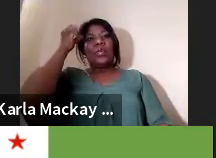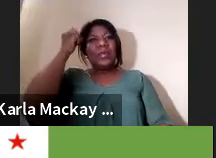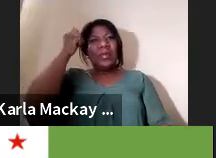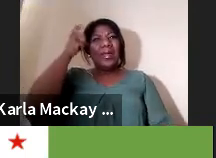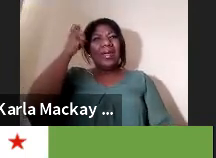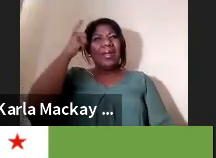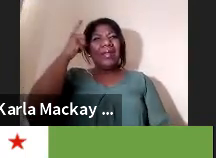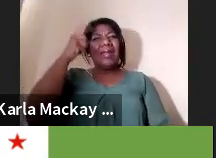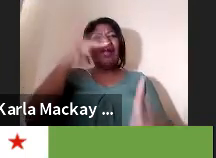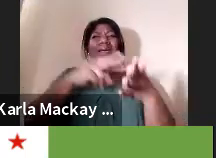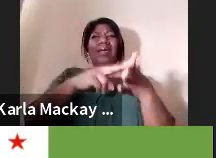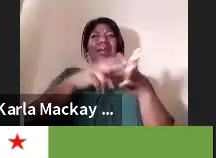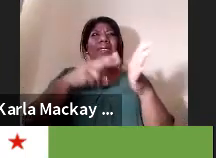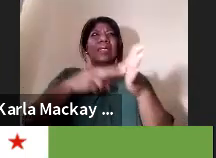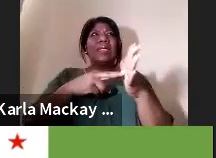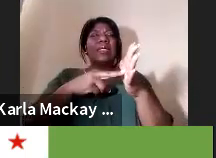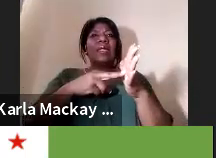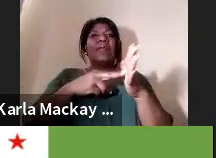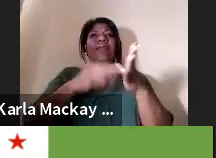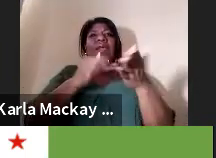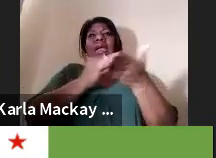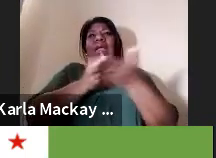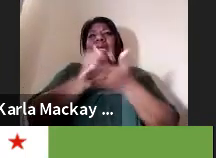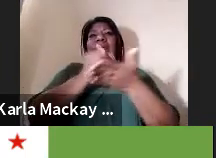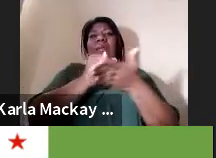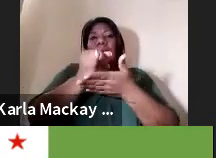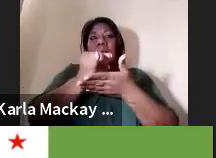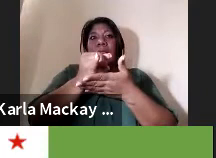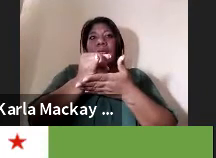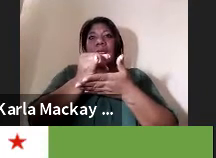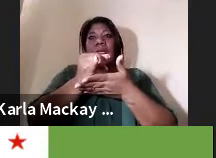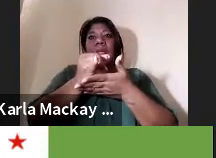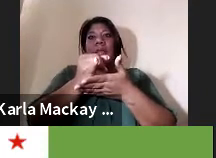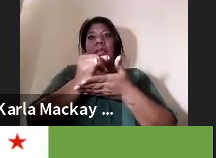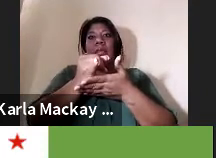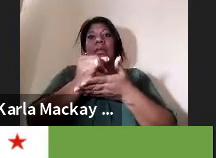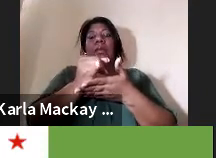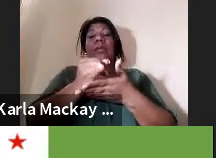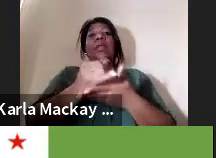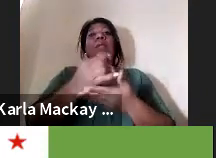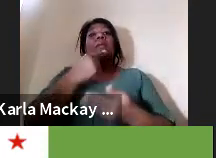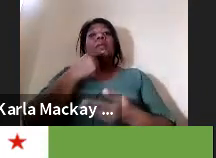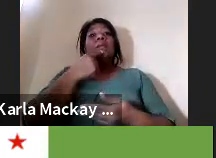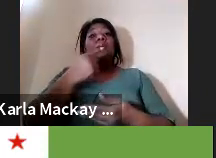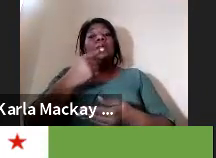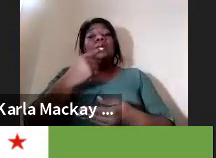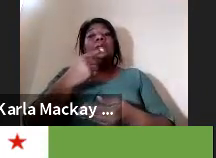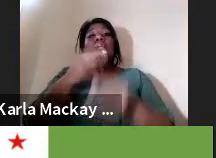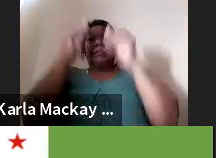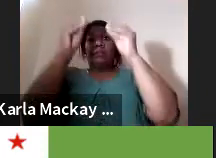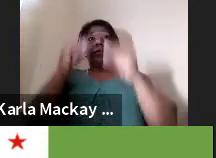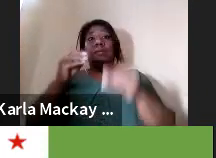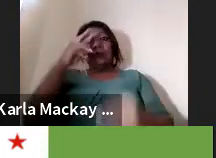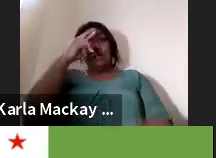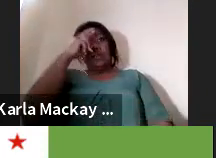ese acercamiento a la investigación. Y oiga, quiero acotar de que no es que estamos votando de que van a ser unos grandes